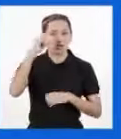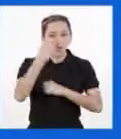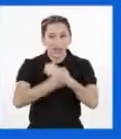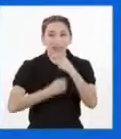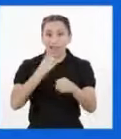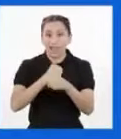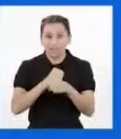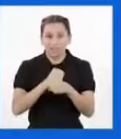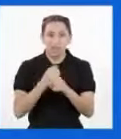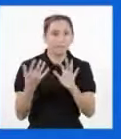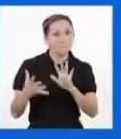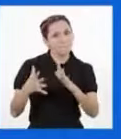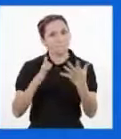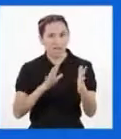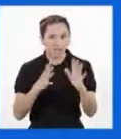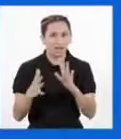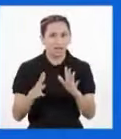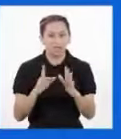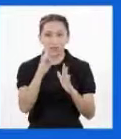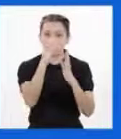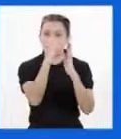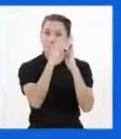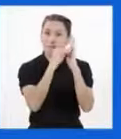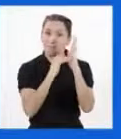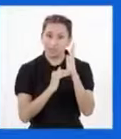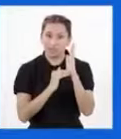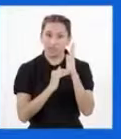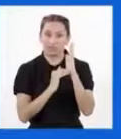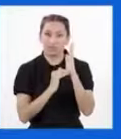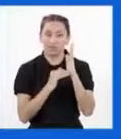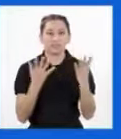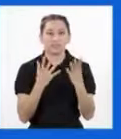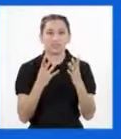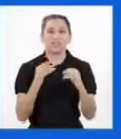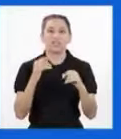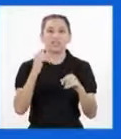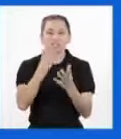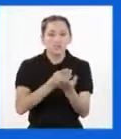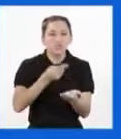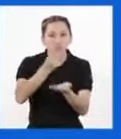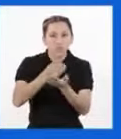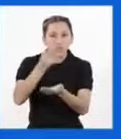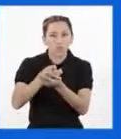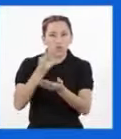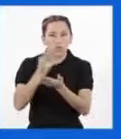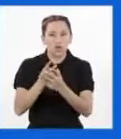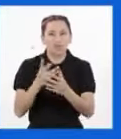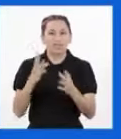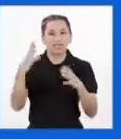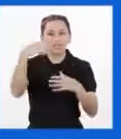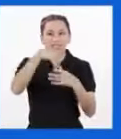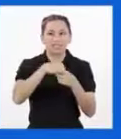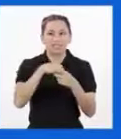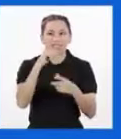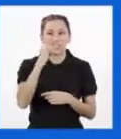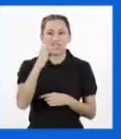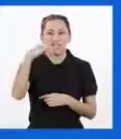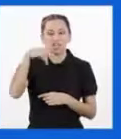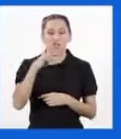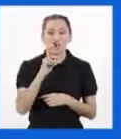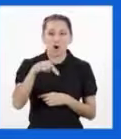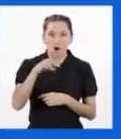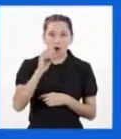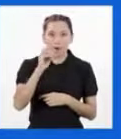Parece haber ocurrido una disminución considerable De la tasa de repeticiones en el genoma humano Estos